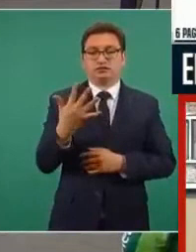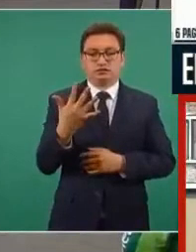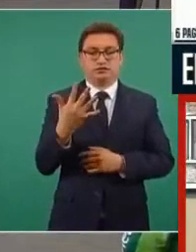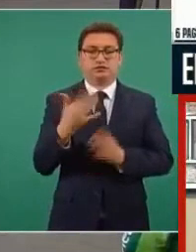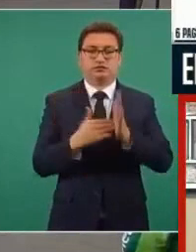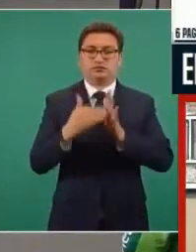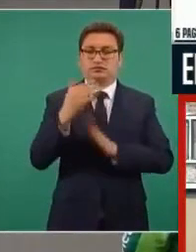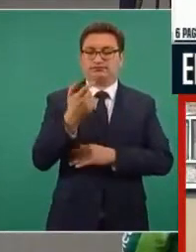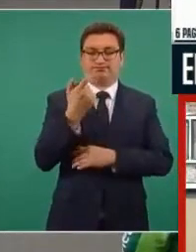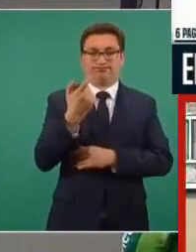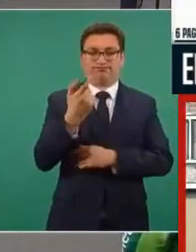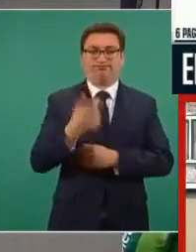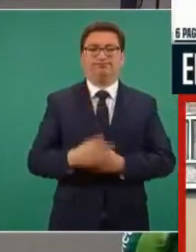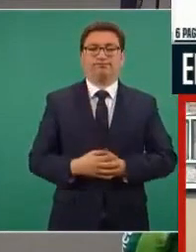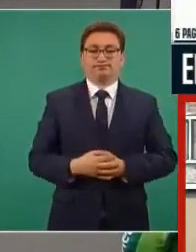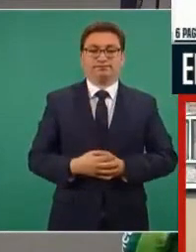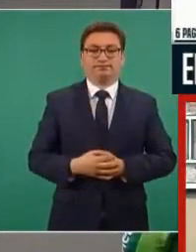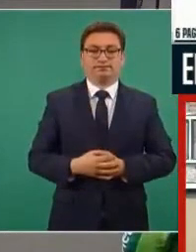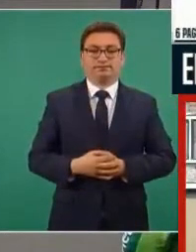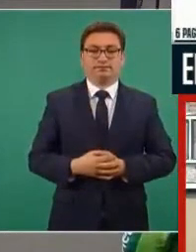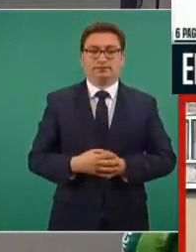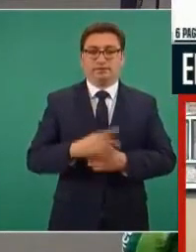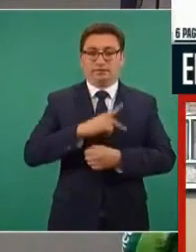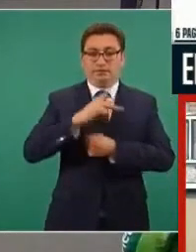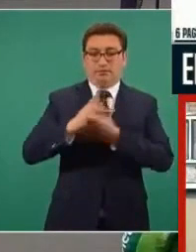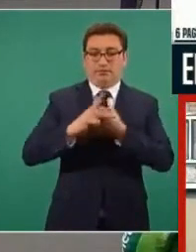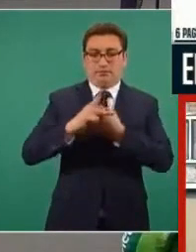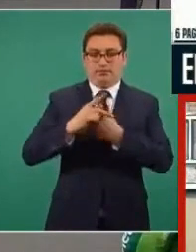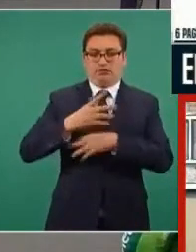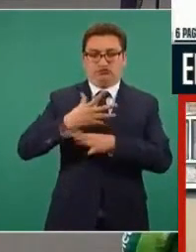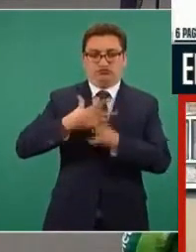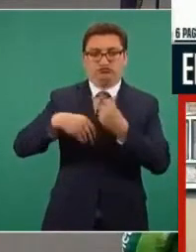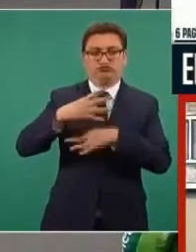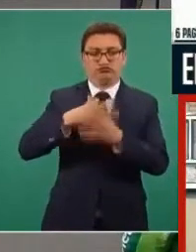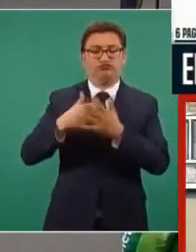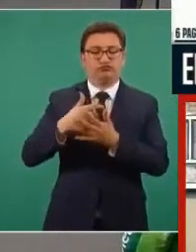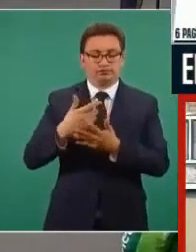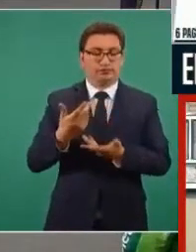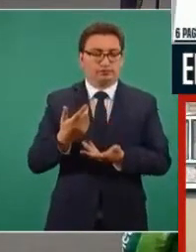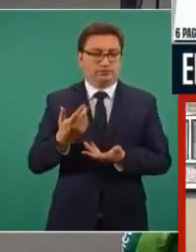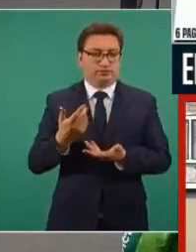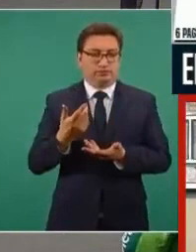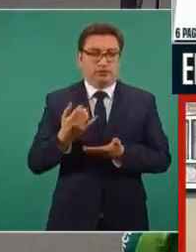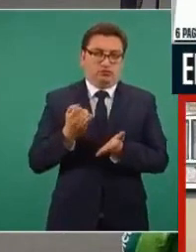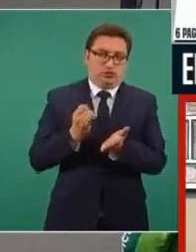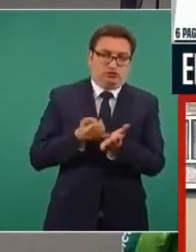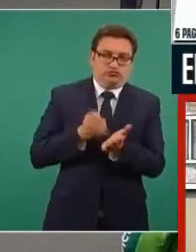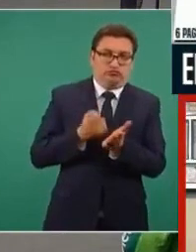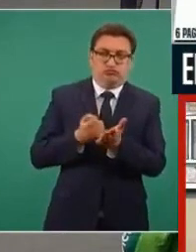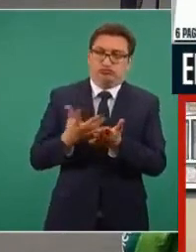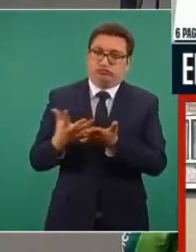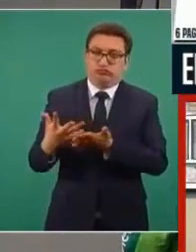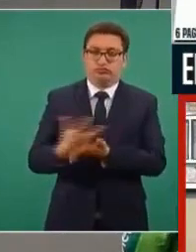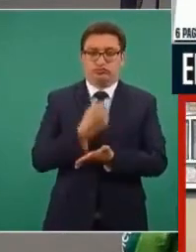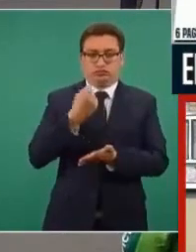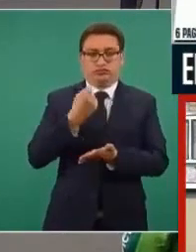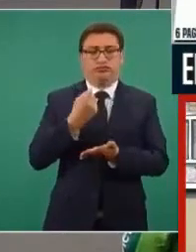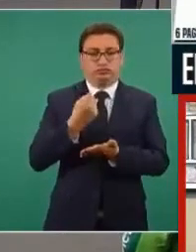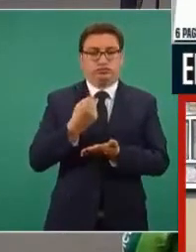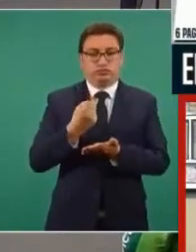millones de pesos. Y el país recibió por impuestos